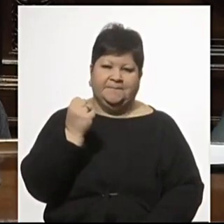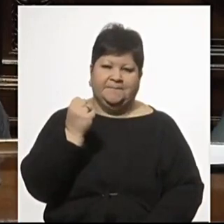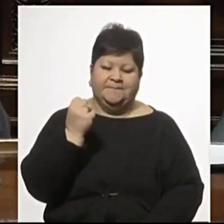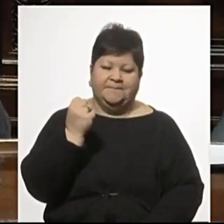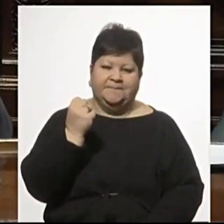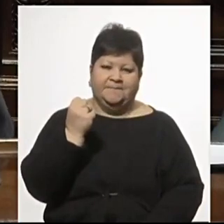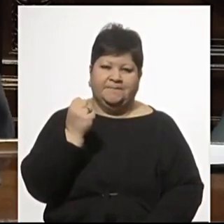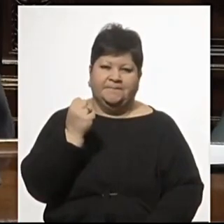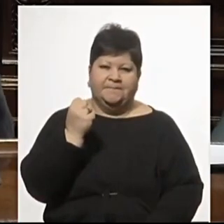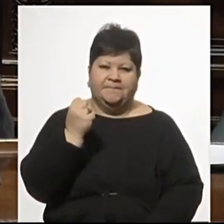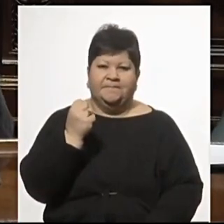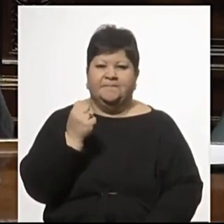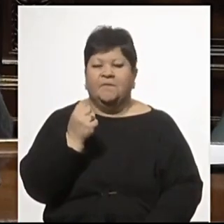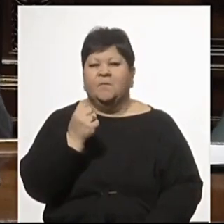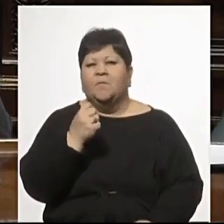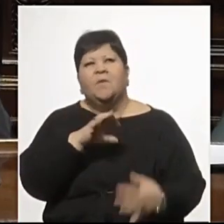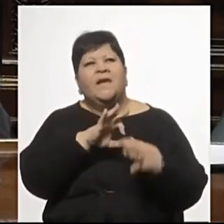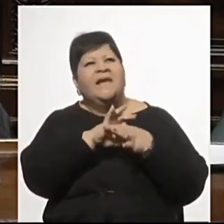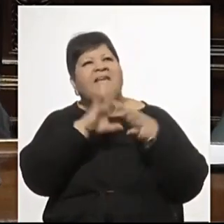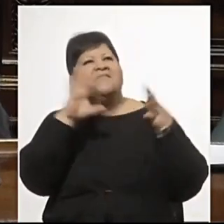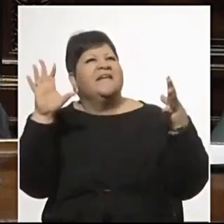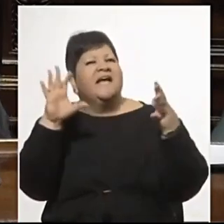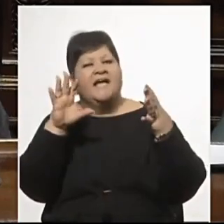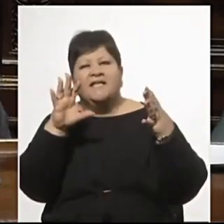no un liberal en economía.